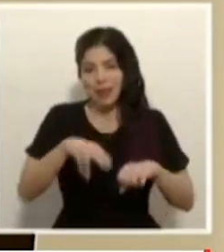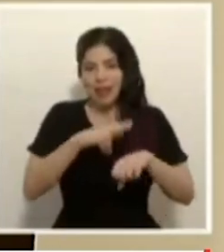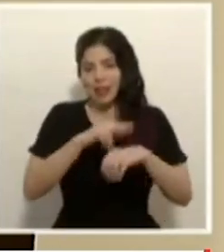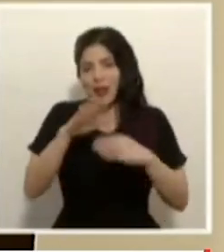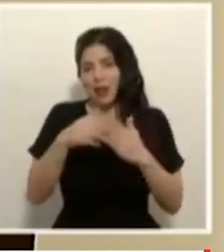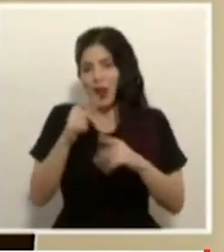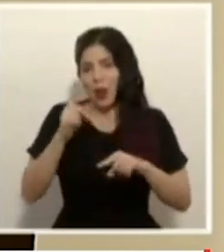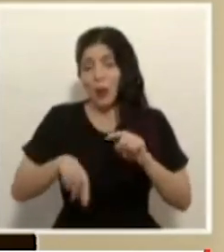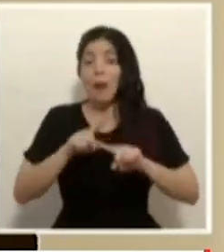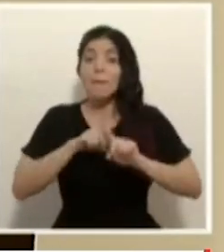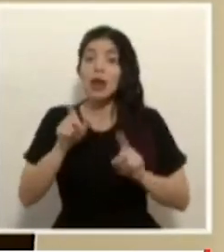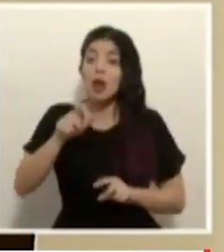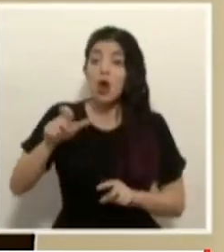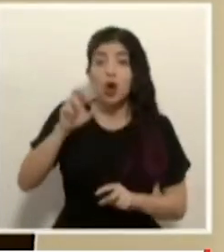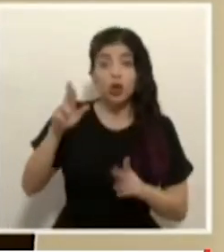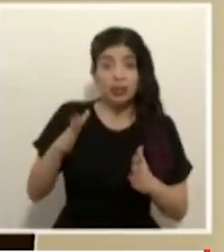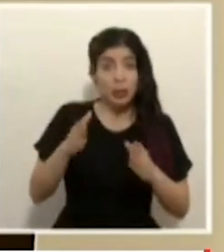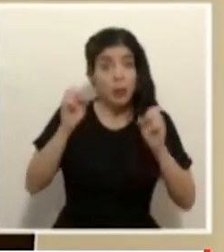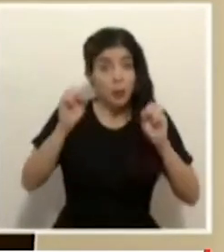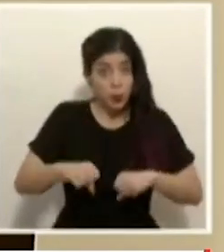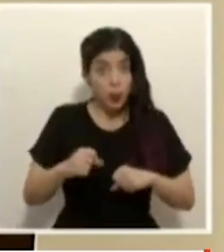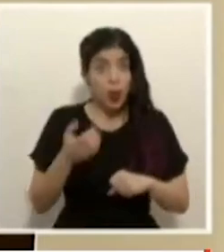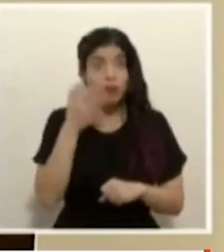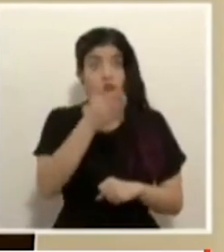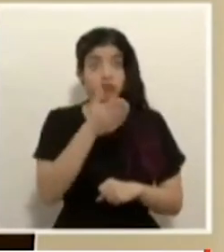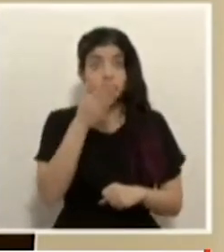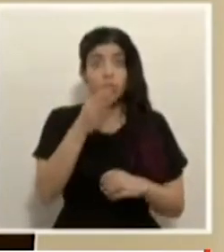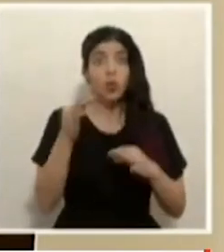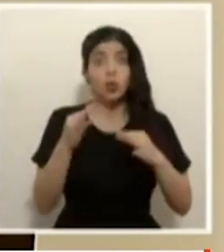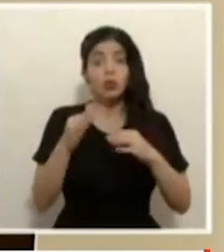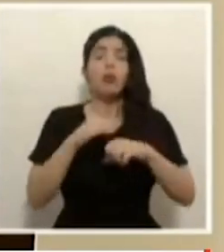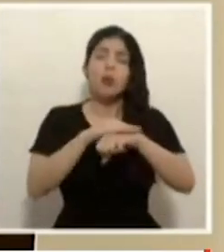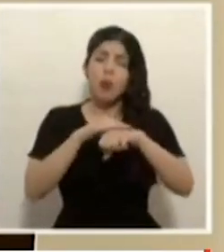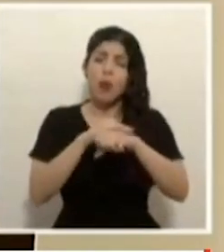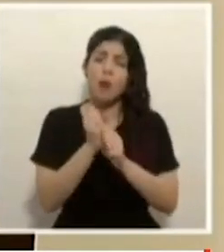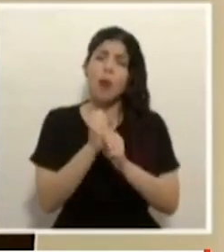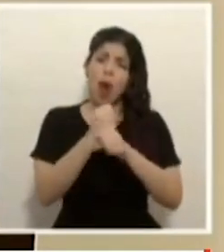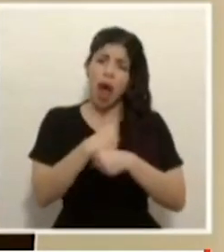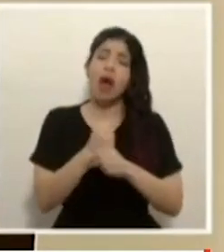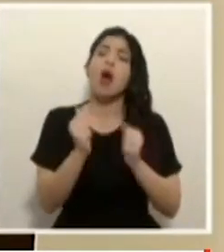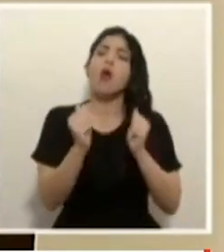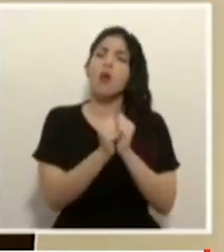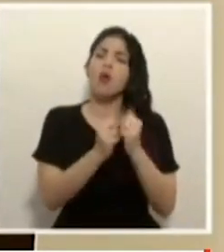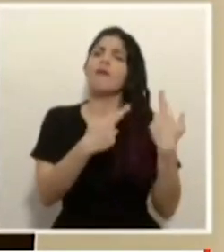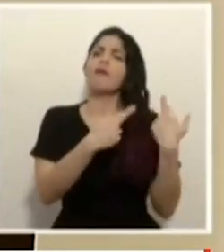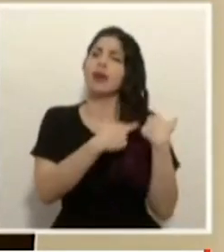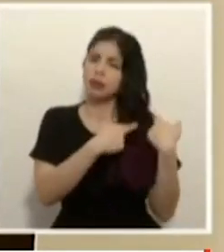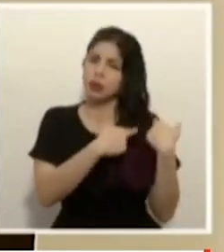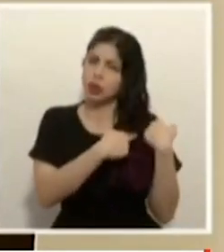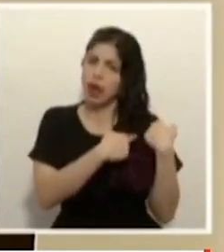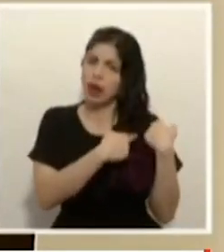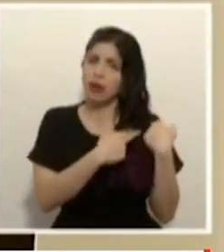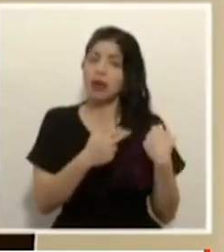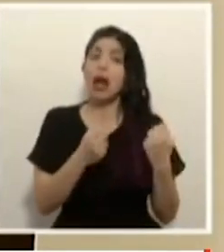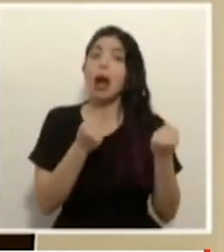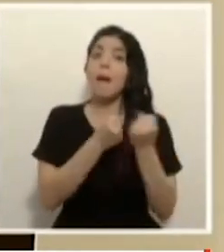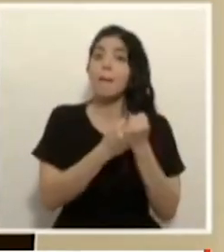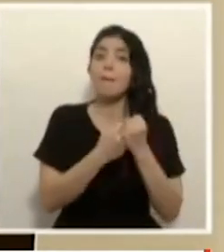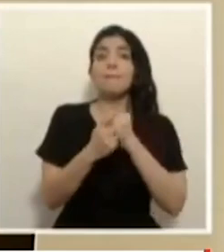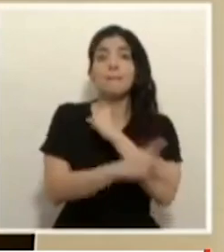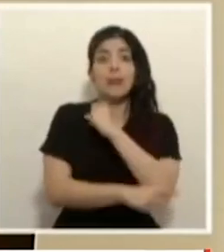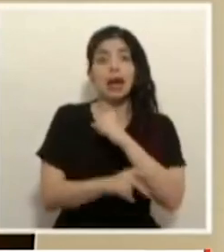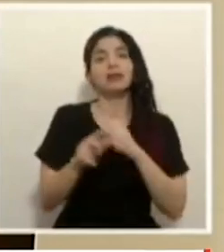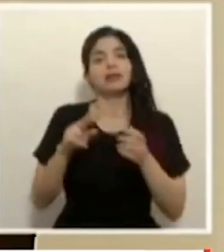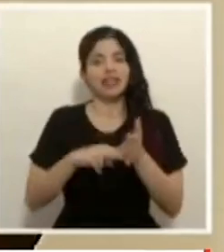pero aquellos costarricenses que puedan hacer turismo nacional, háganlo, por favor, de manera responsable. Hacer patria también es hacer